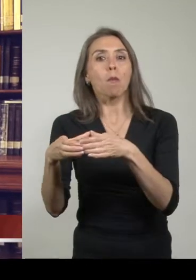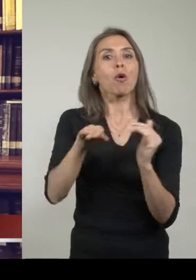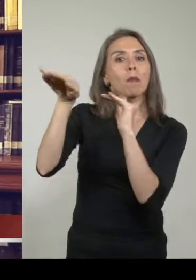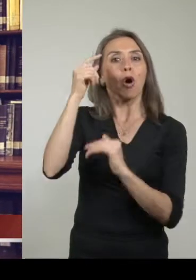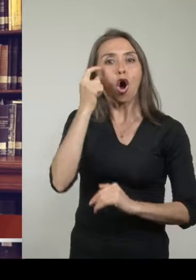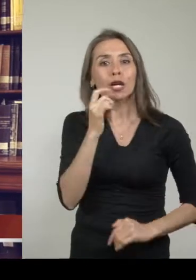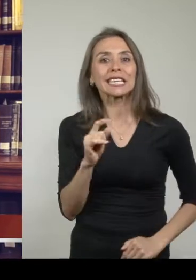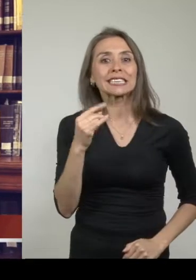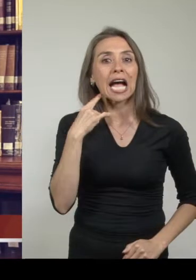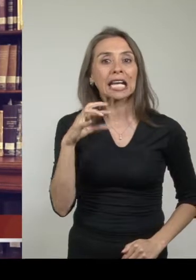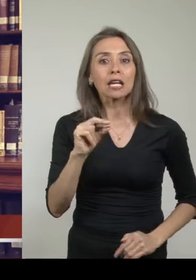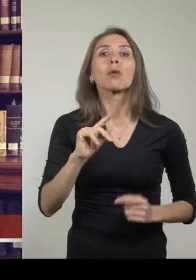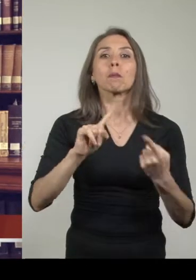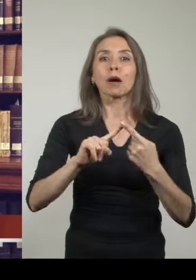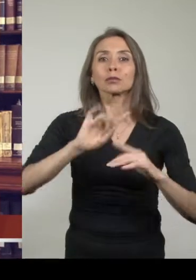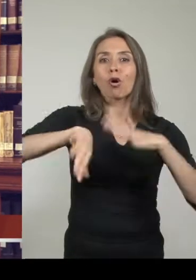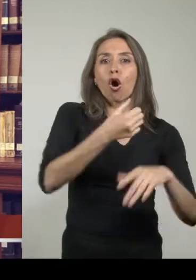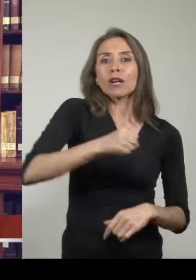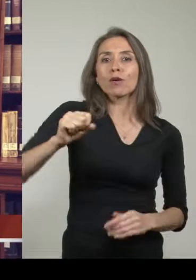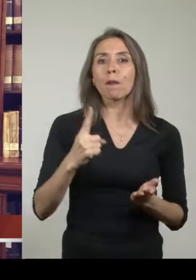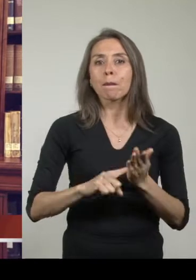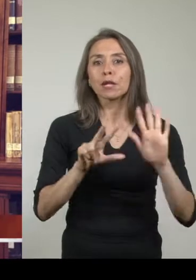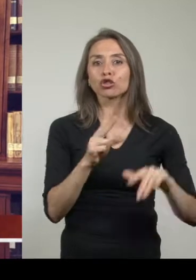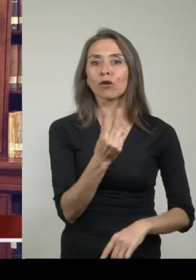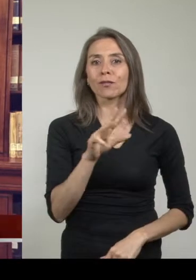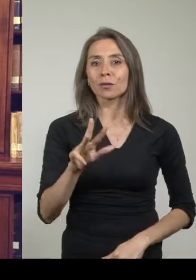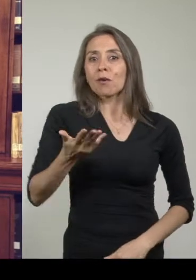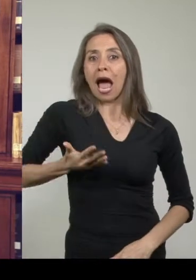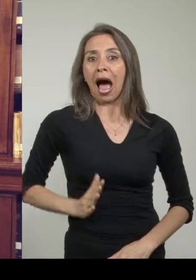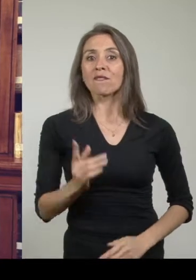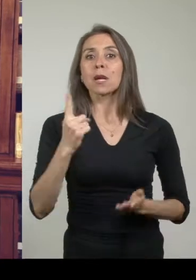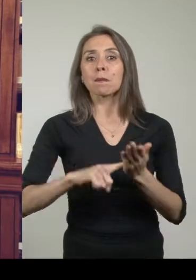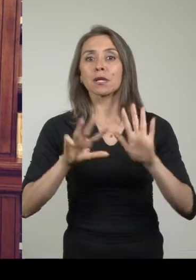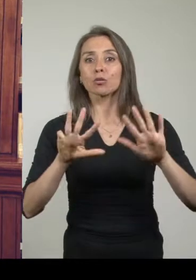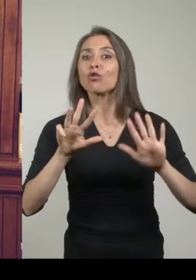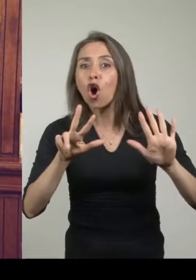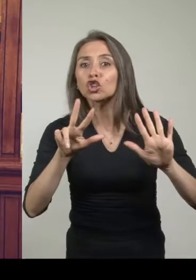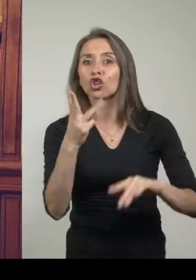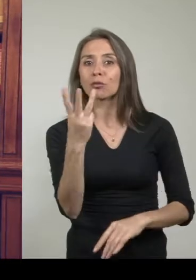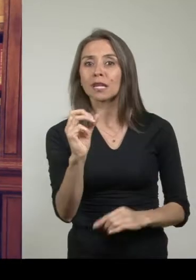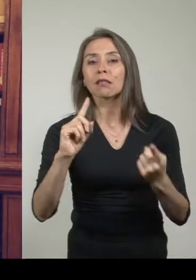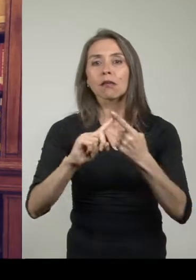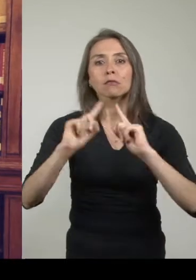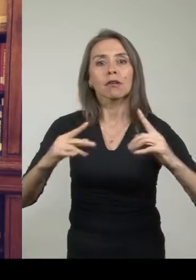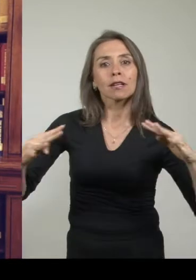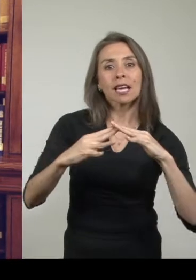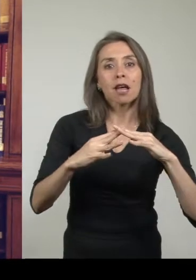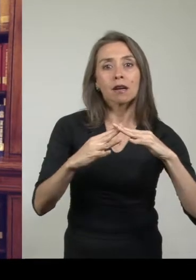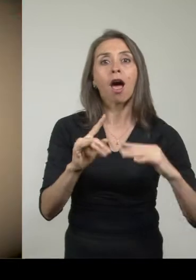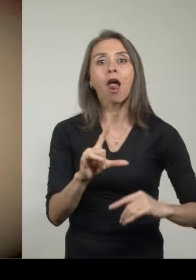en la revolución de 1829 y en abril de 1830 se enfrentaron en la batalla del Ircay a los sectores liberales